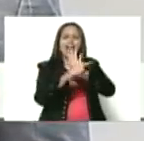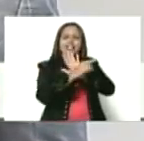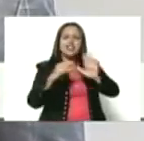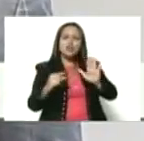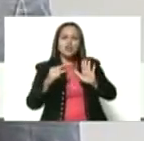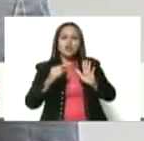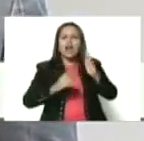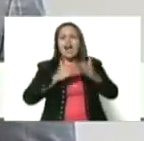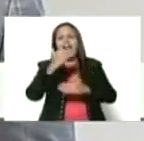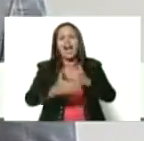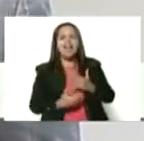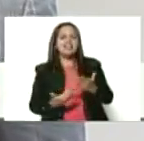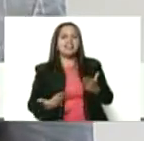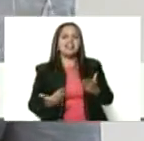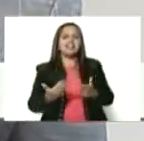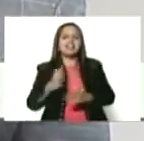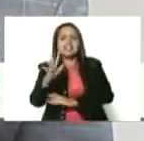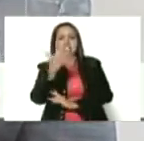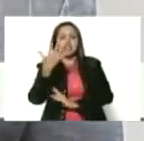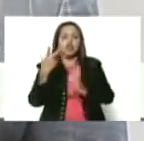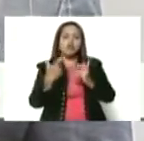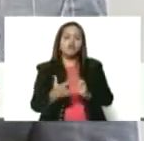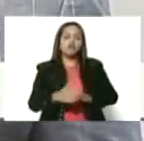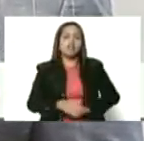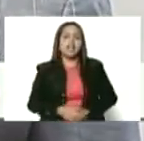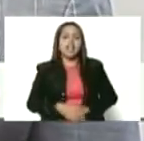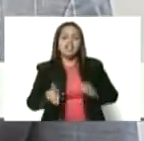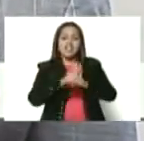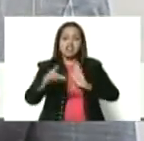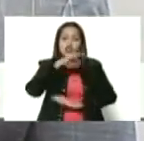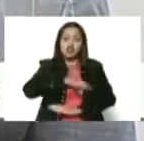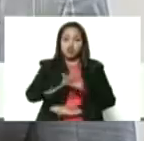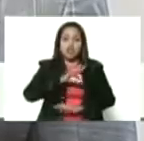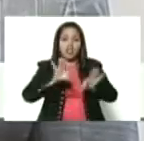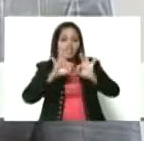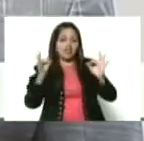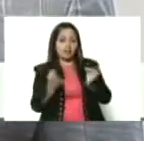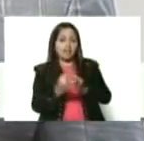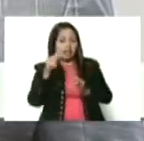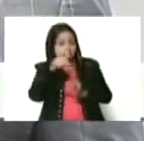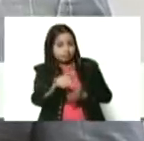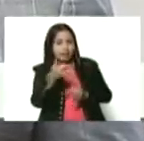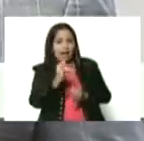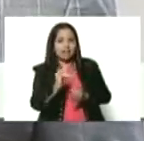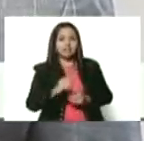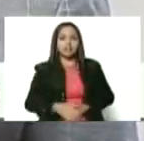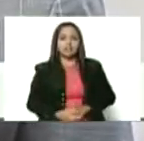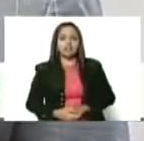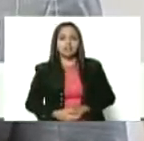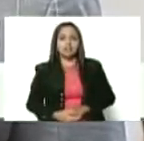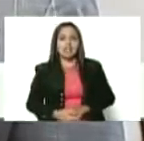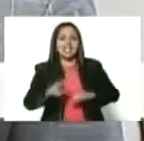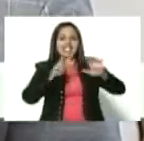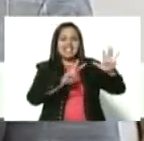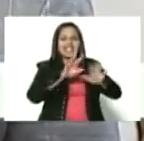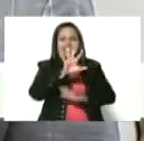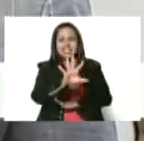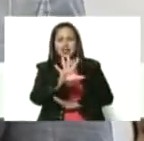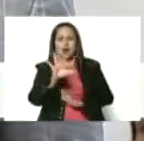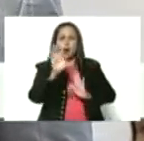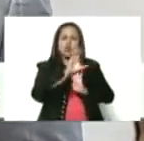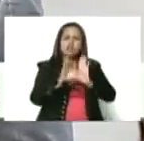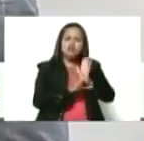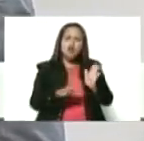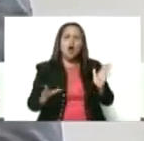capítulo 5º sobre los derechos sociales y los derechos de la familia. Allí está el 75 constitucional, el 88,